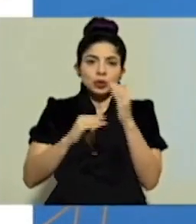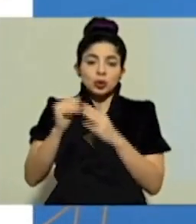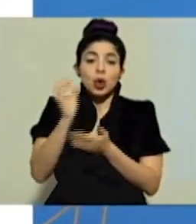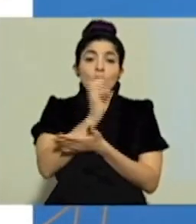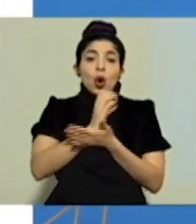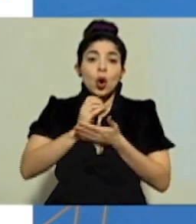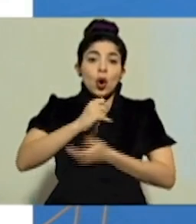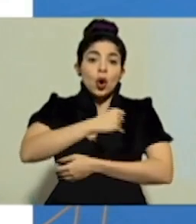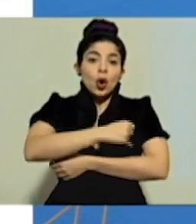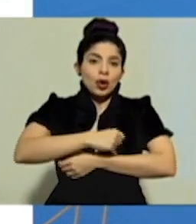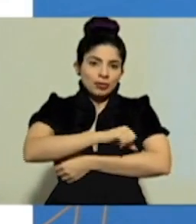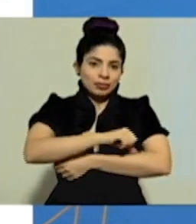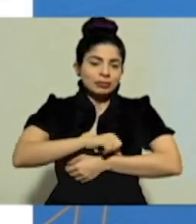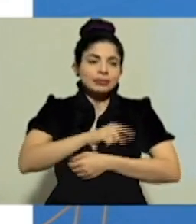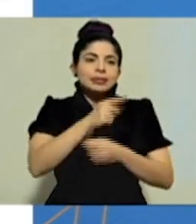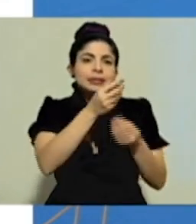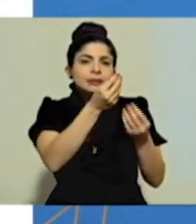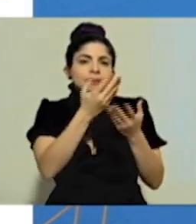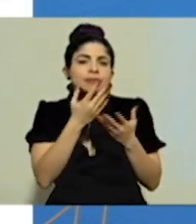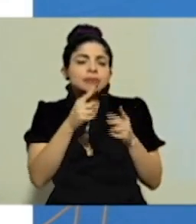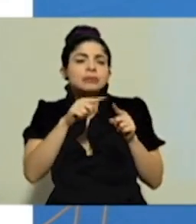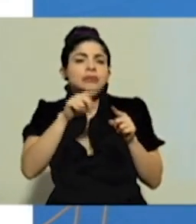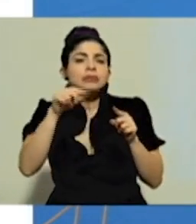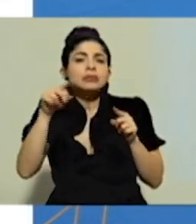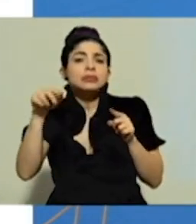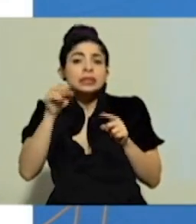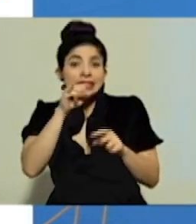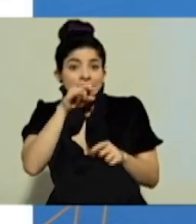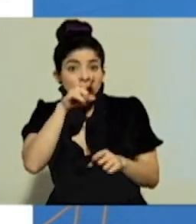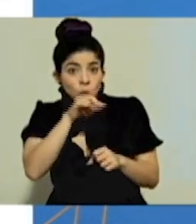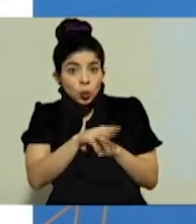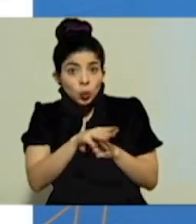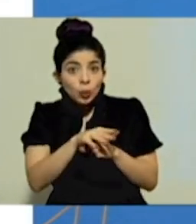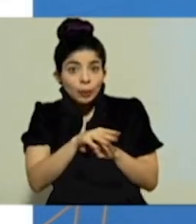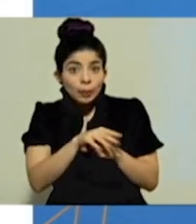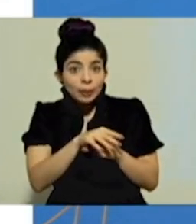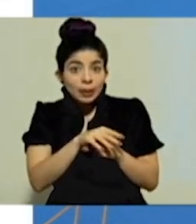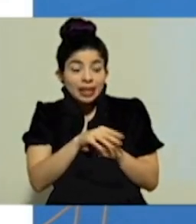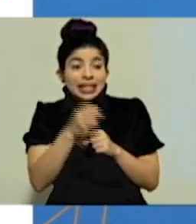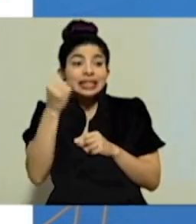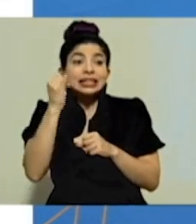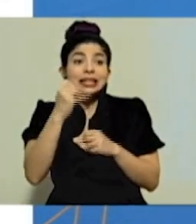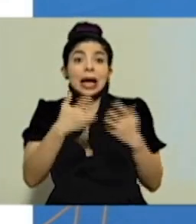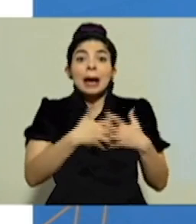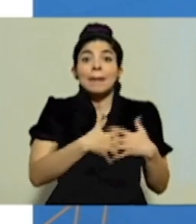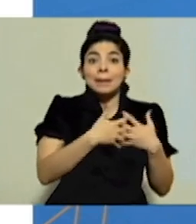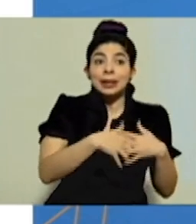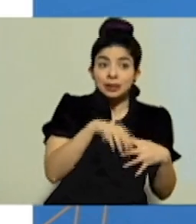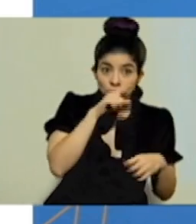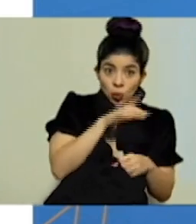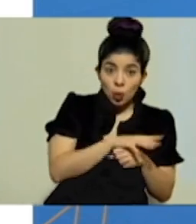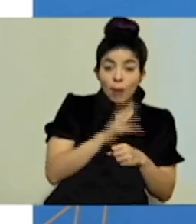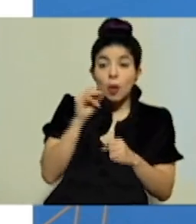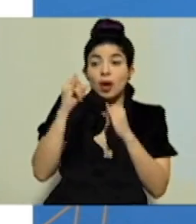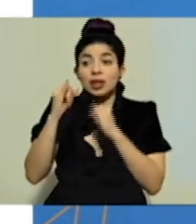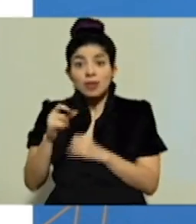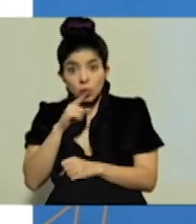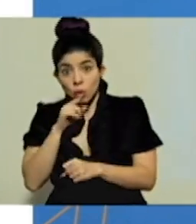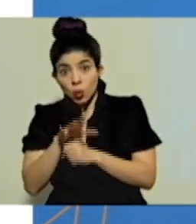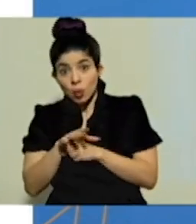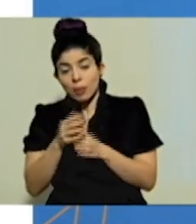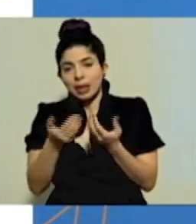Federado nos da la estadística con relación al cumplimiento de medidas dependiendo de si es una empresa o si es un profesional individual.